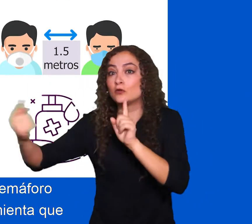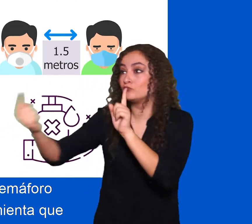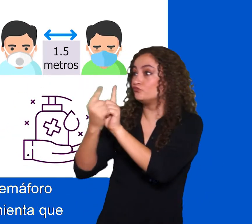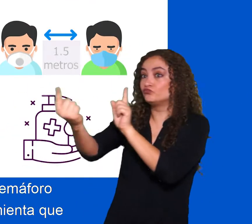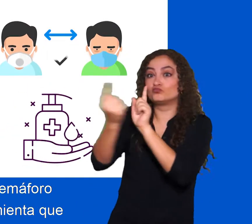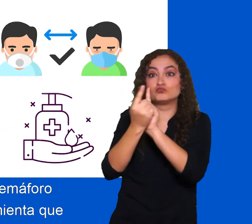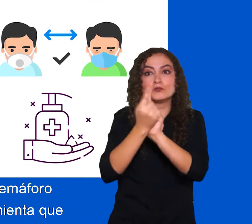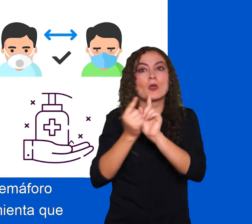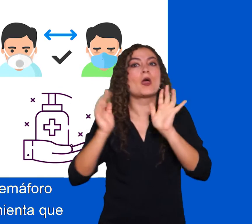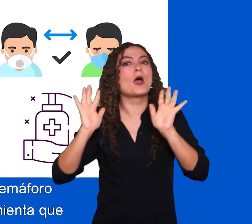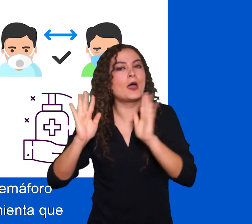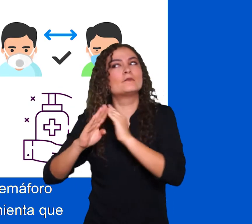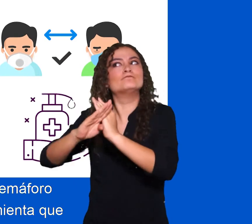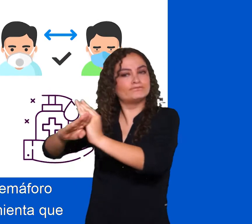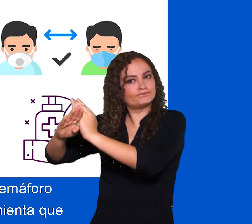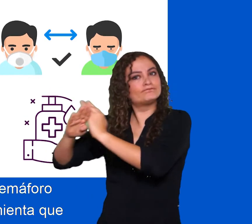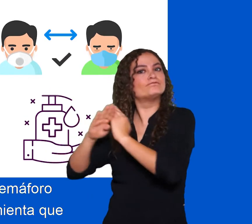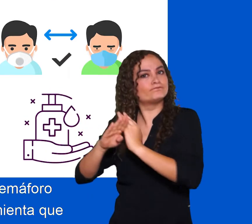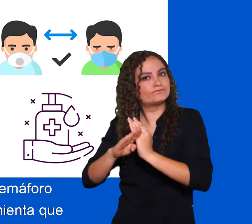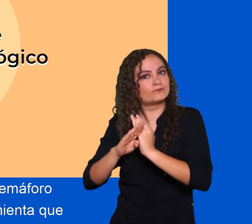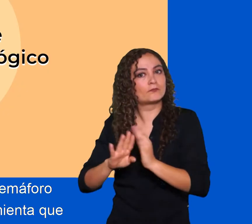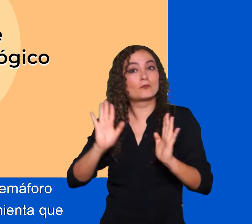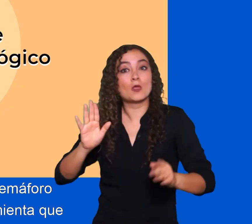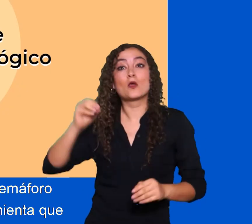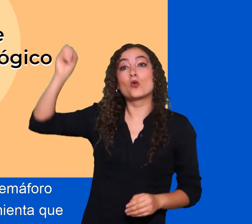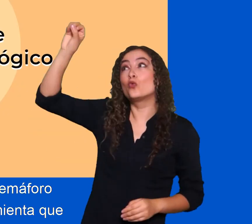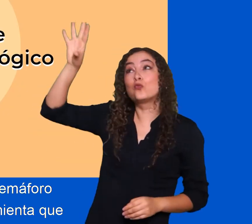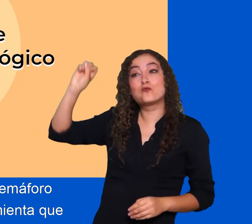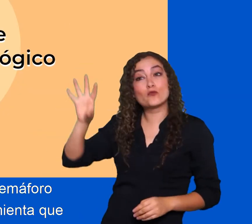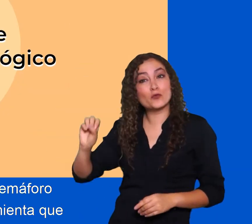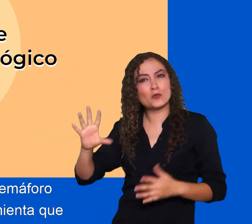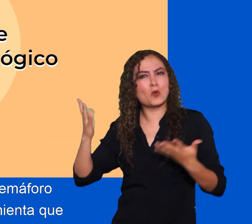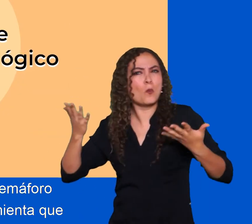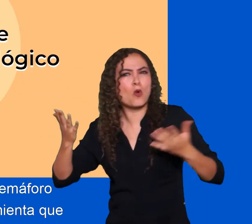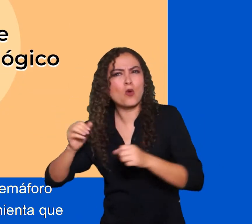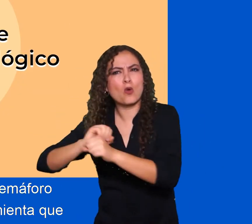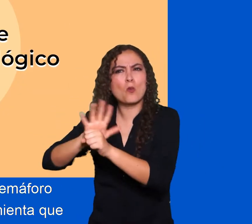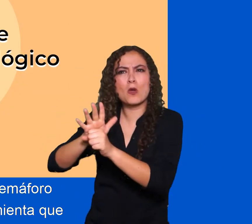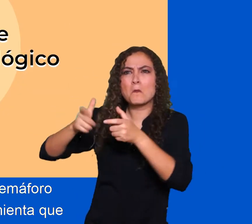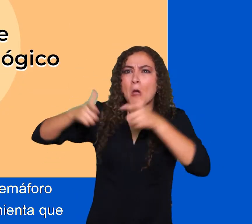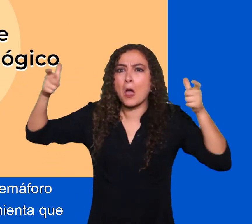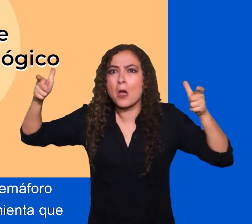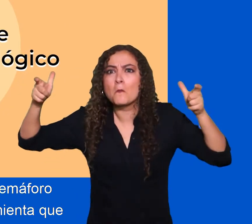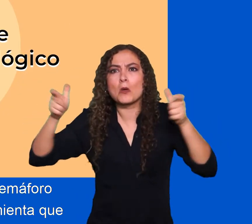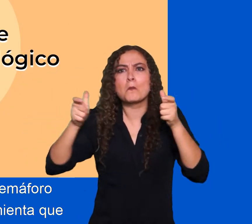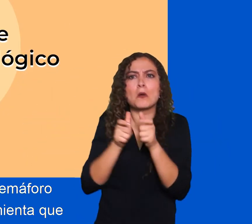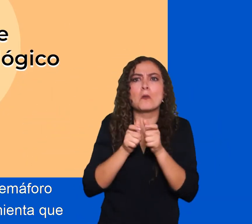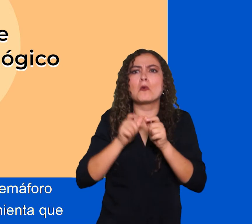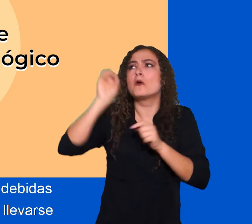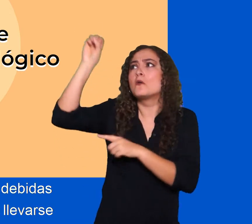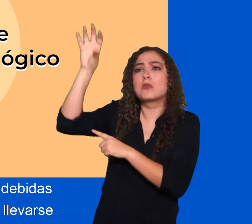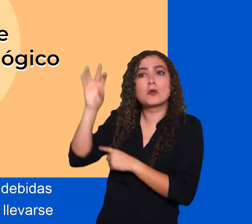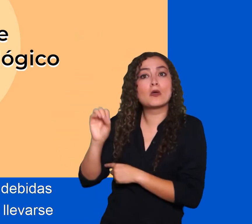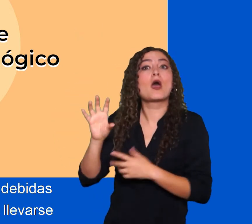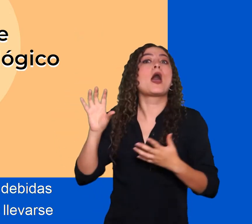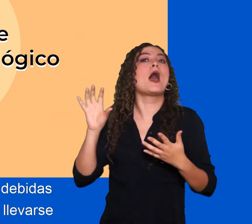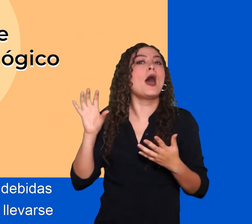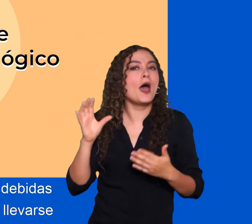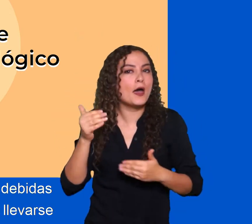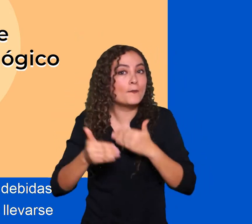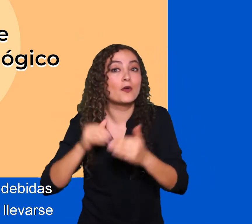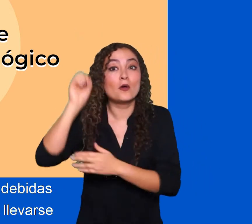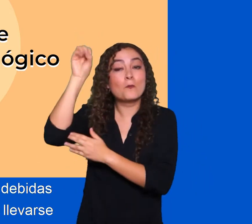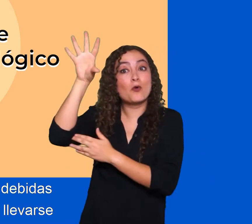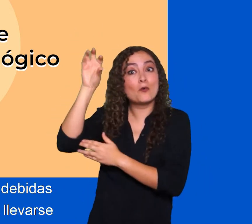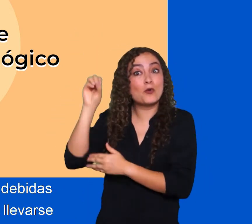necesarias al tener contacto con tus clientes. El semáforo de riesgo epidemiológico es una herramienta que debes tener en